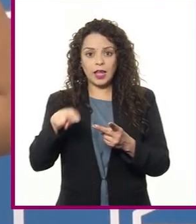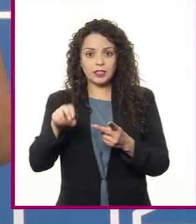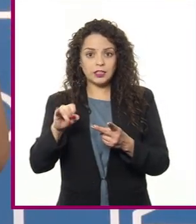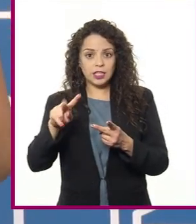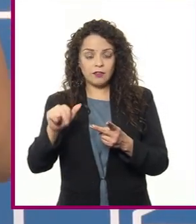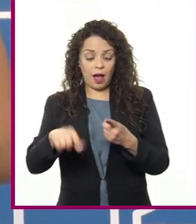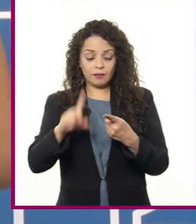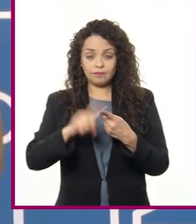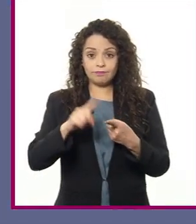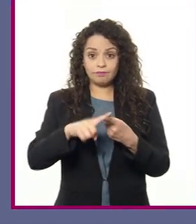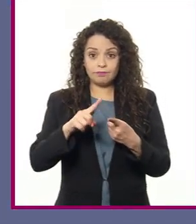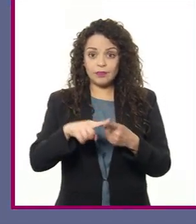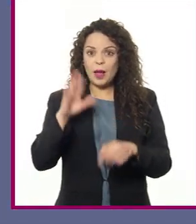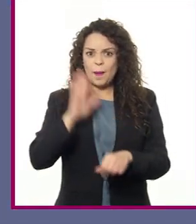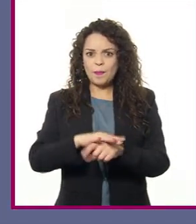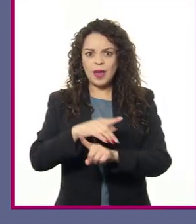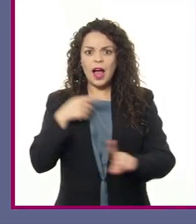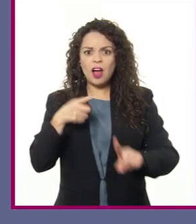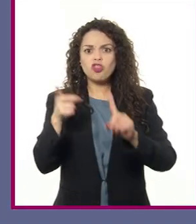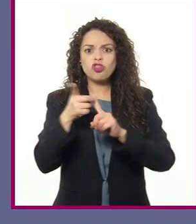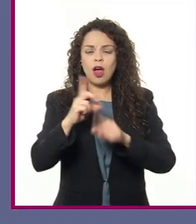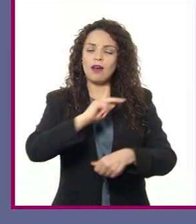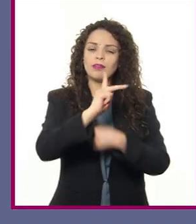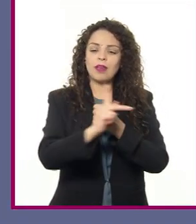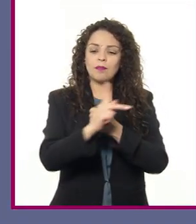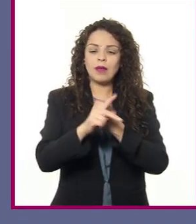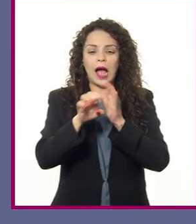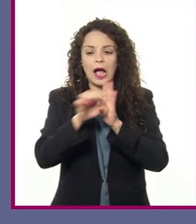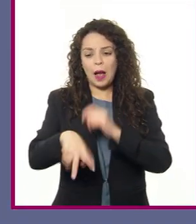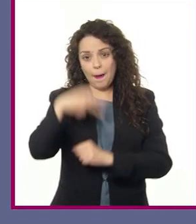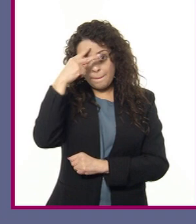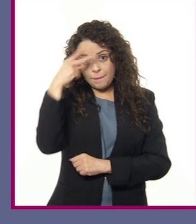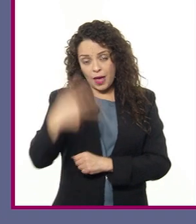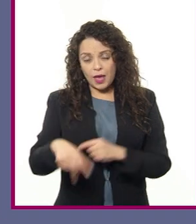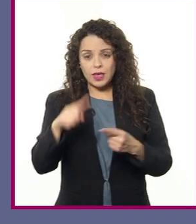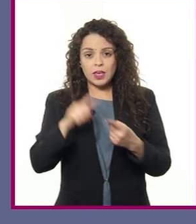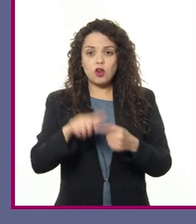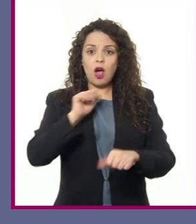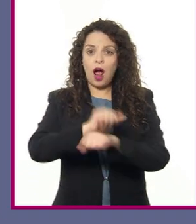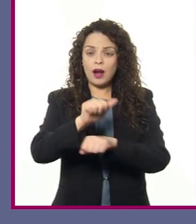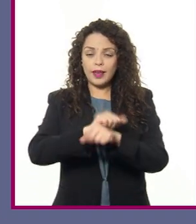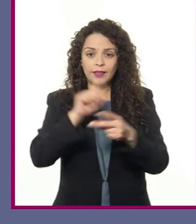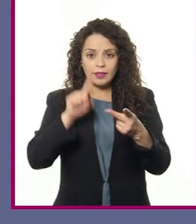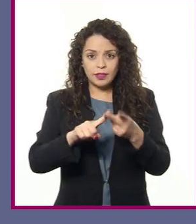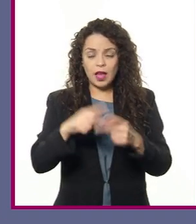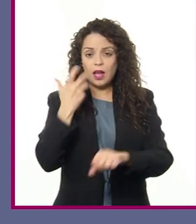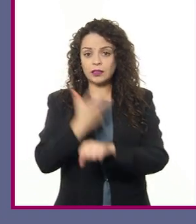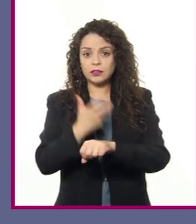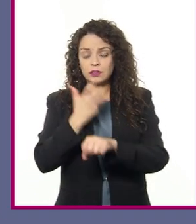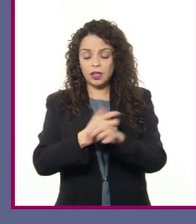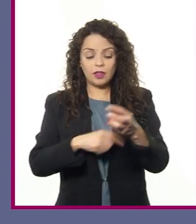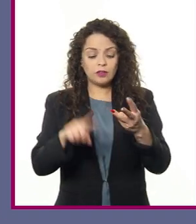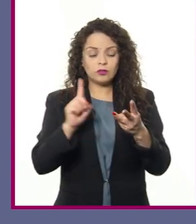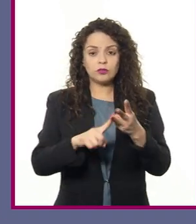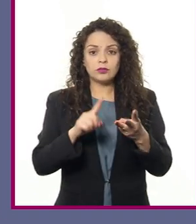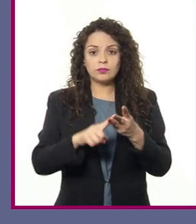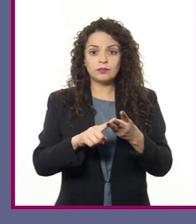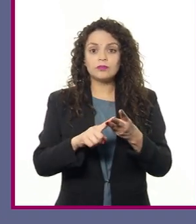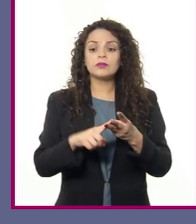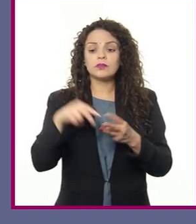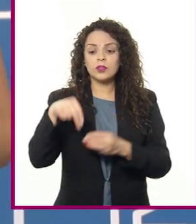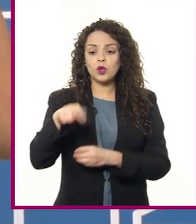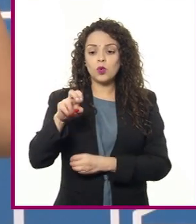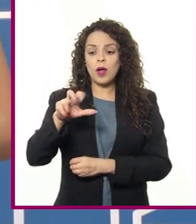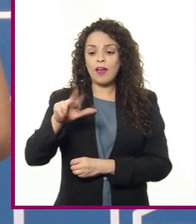se desarrolla principalmente en países como México, Argentina, Estados Unidos de América y Nueva